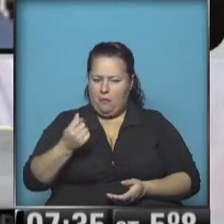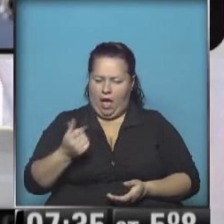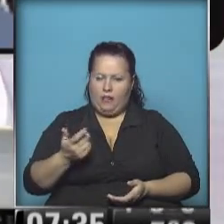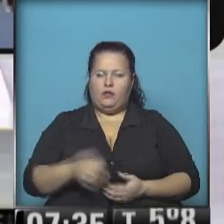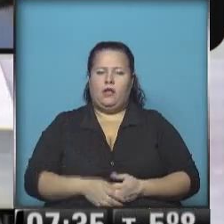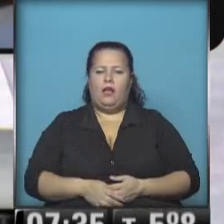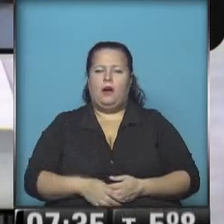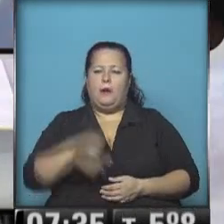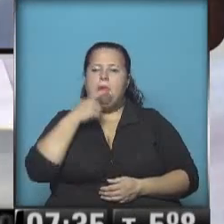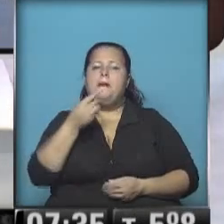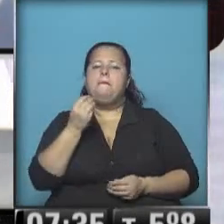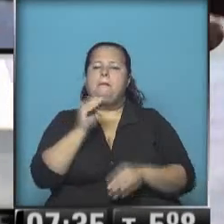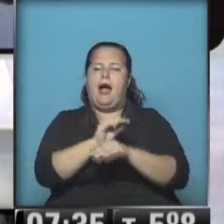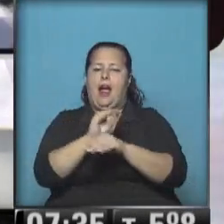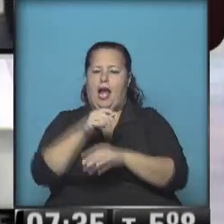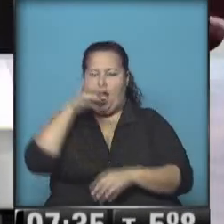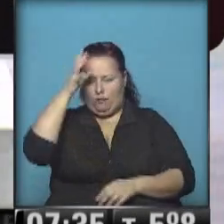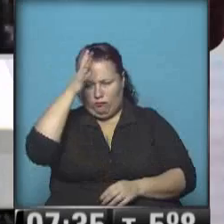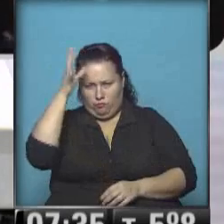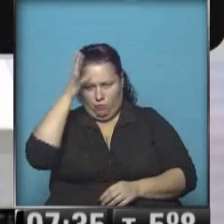cual era para el alimento de los pollos.